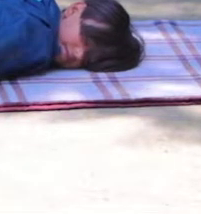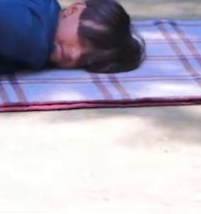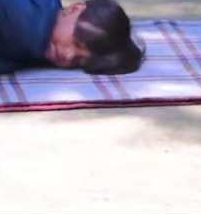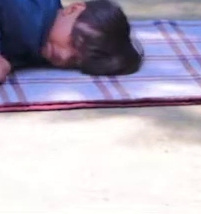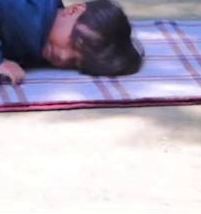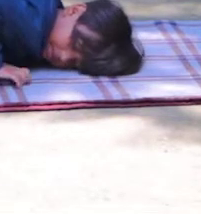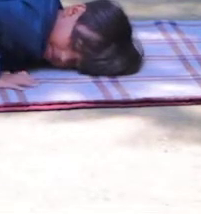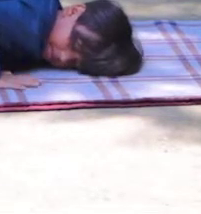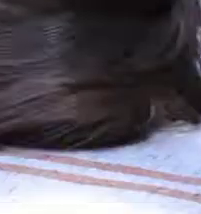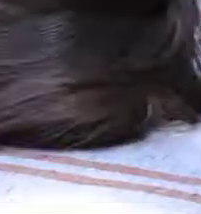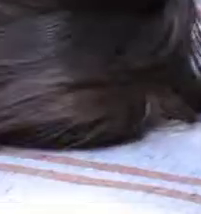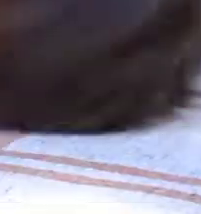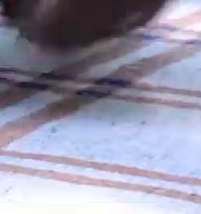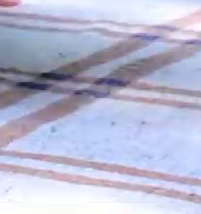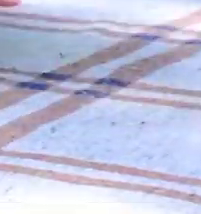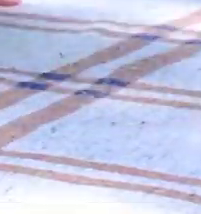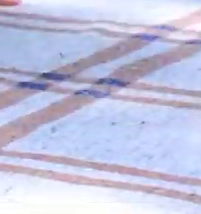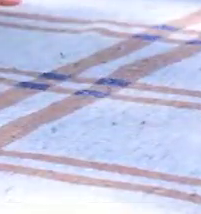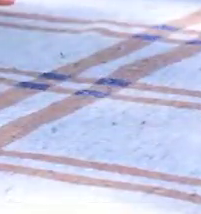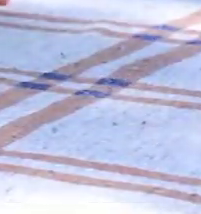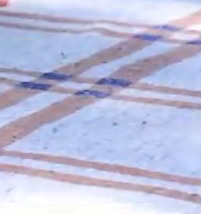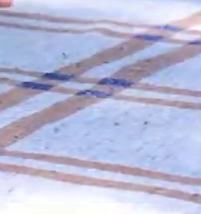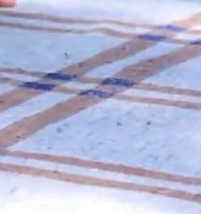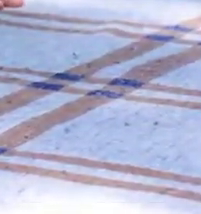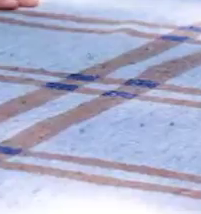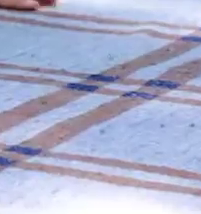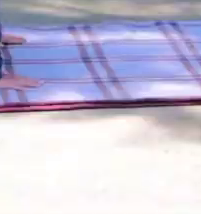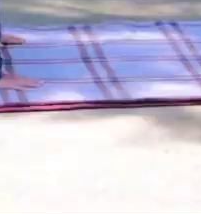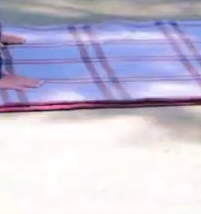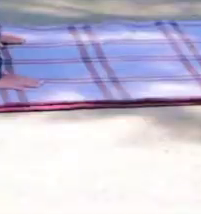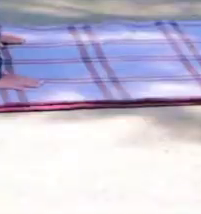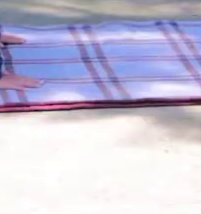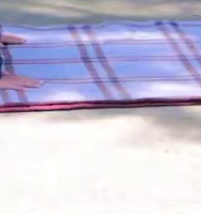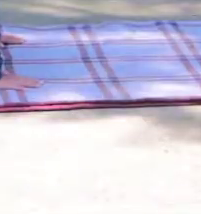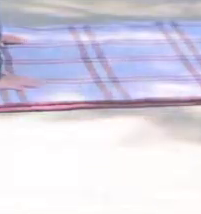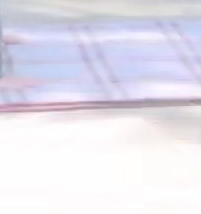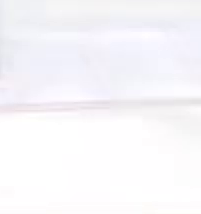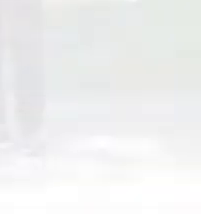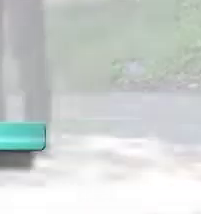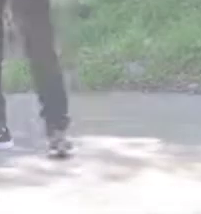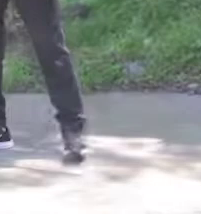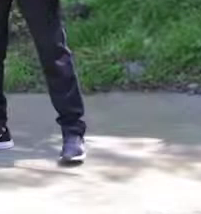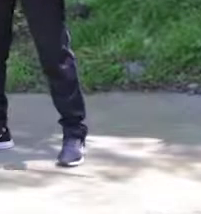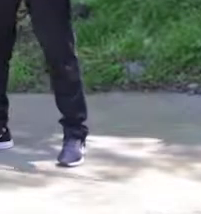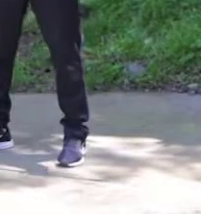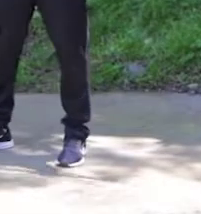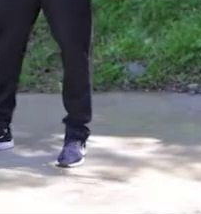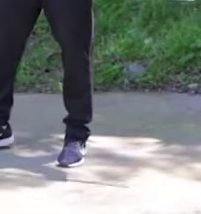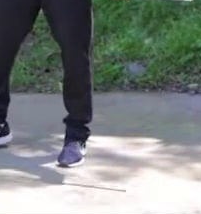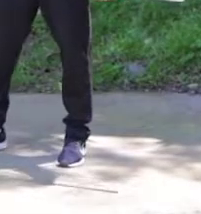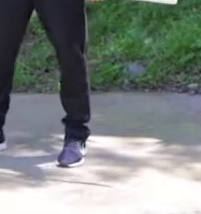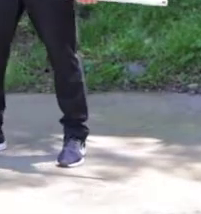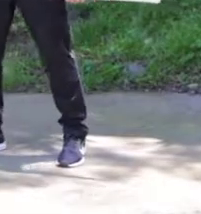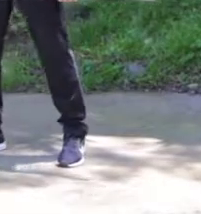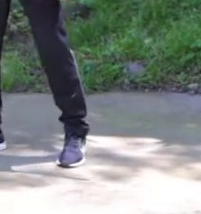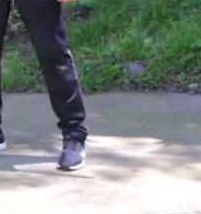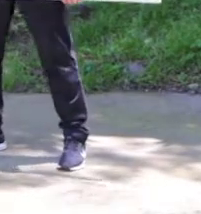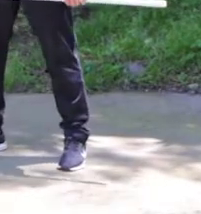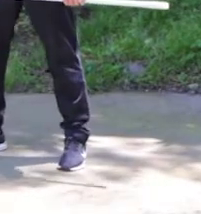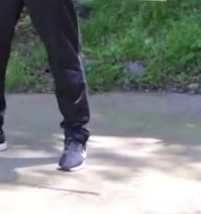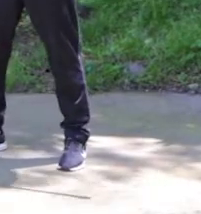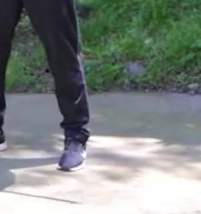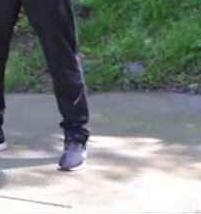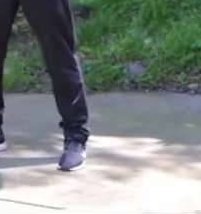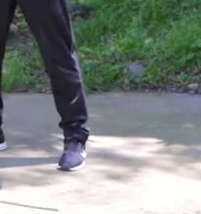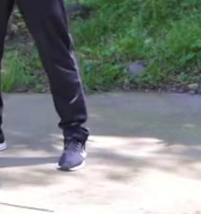nuevamente para hacer el ejercicio. Extendemos brazos. Y trabajamos. Ok, vamos a trabajar hombro.